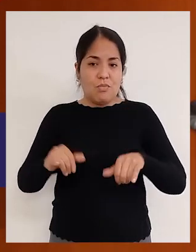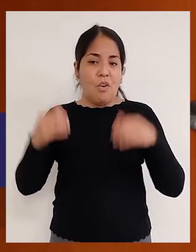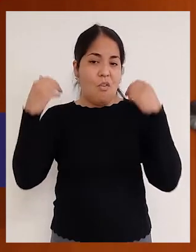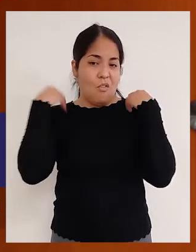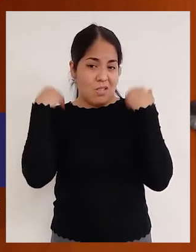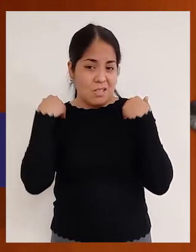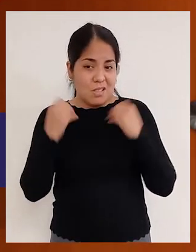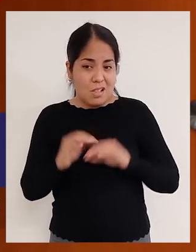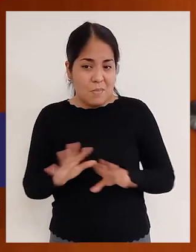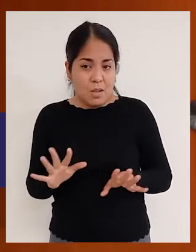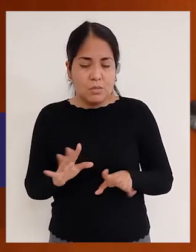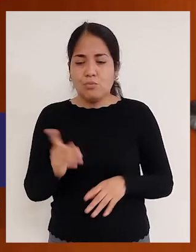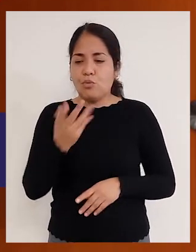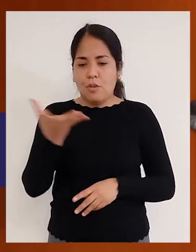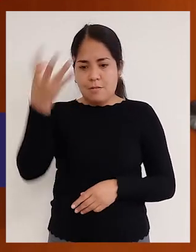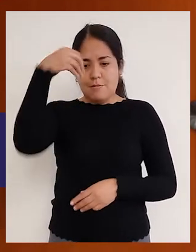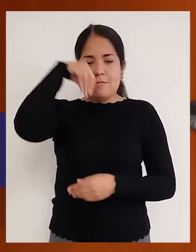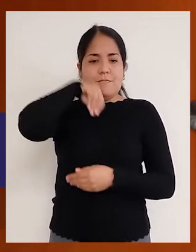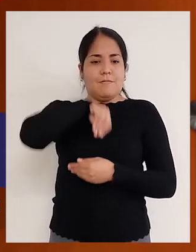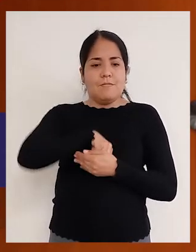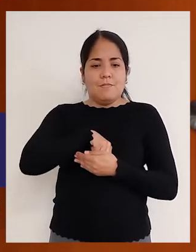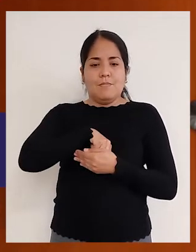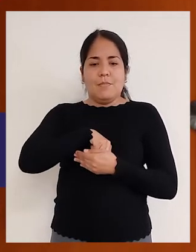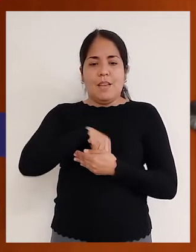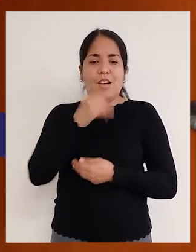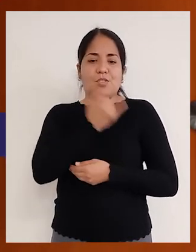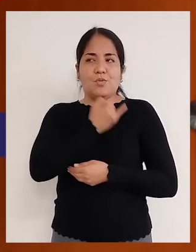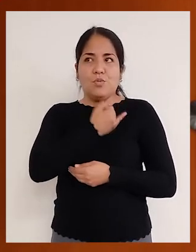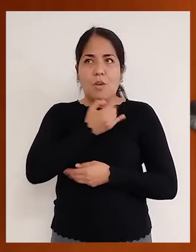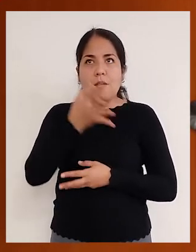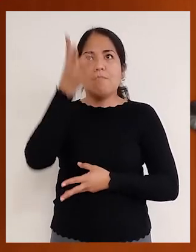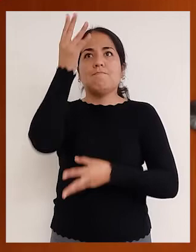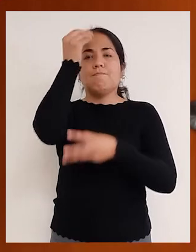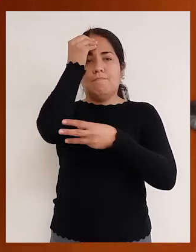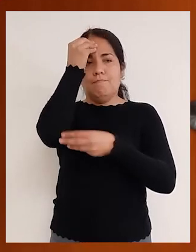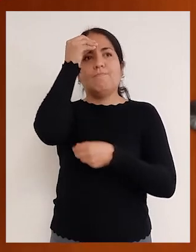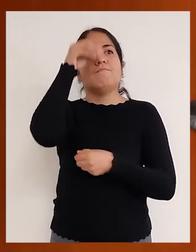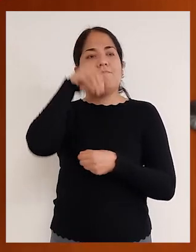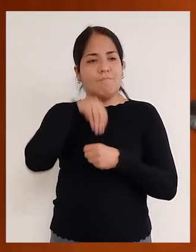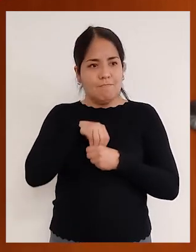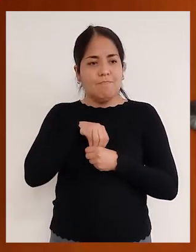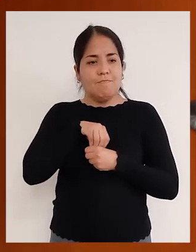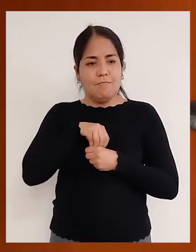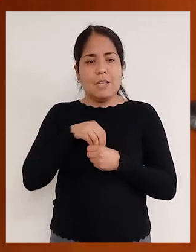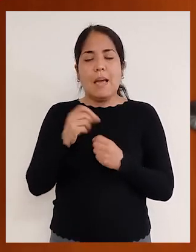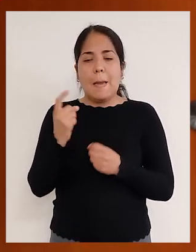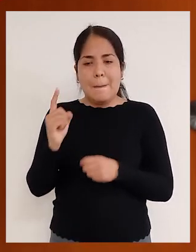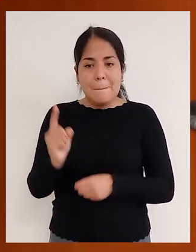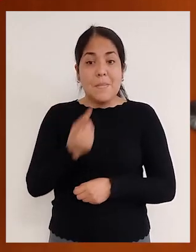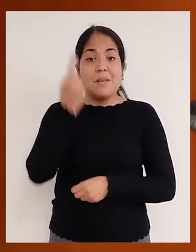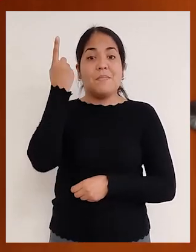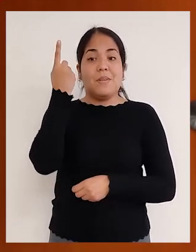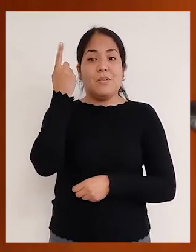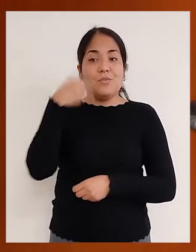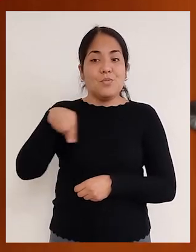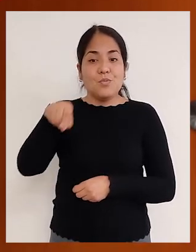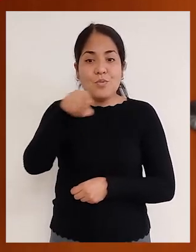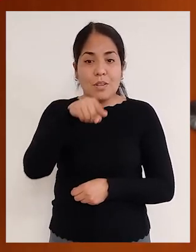ser interiorizada en toda una entidad. Y esta es una primera lección que